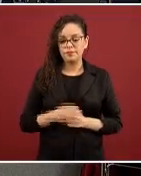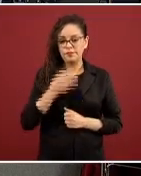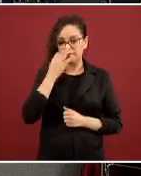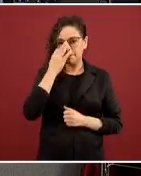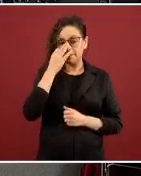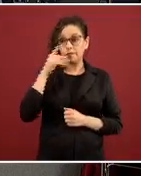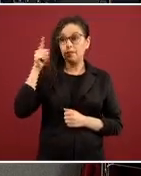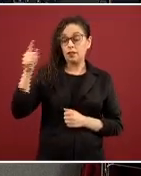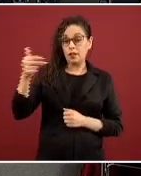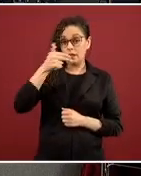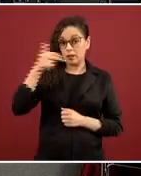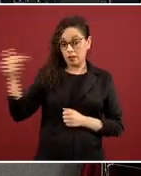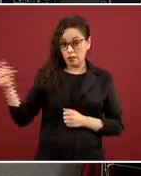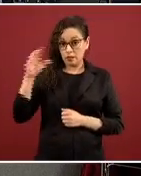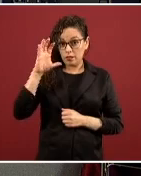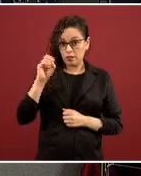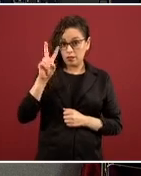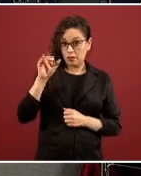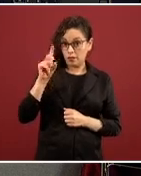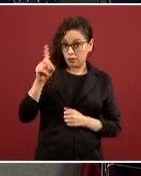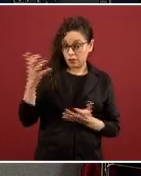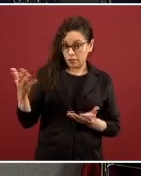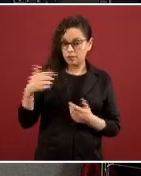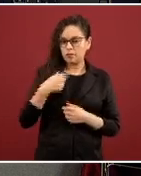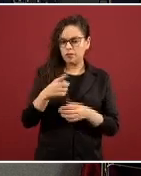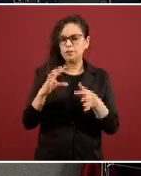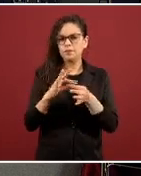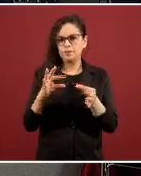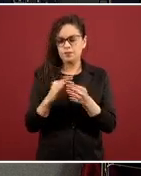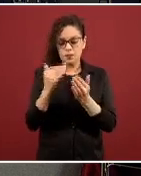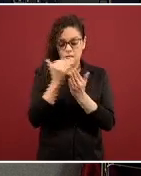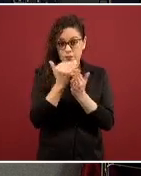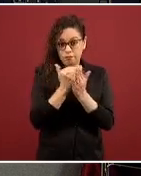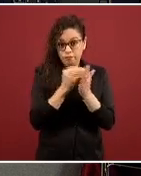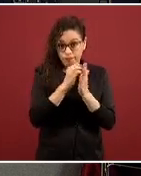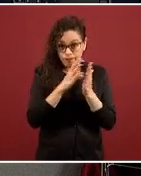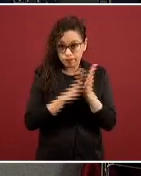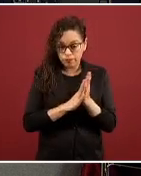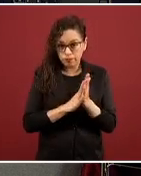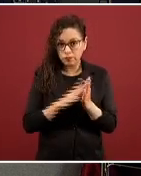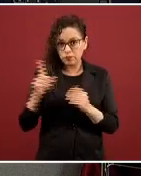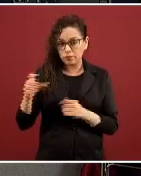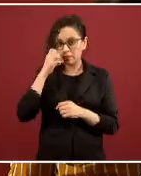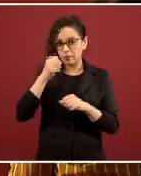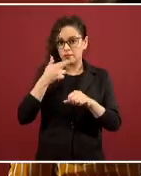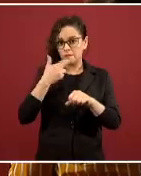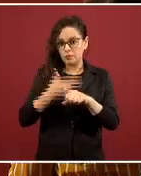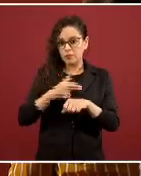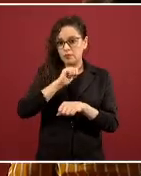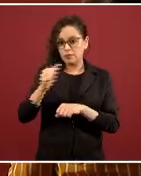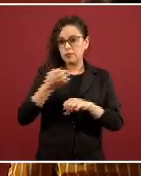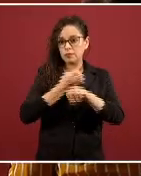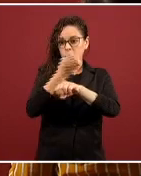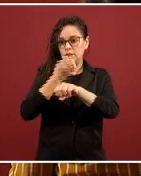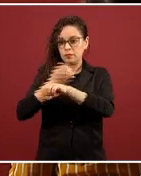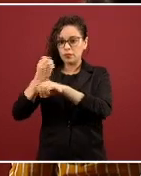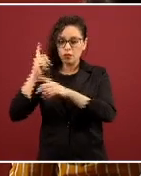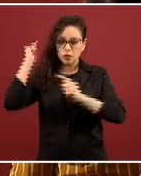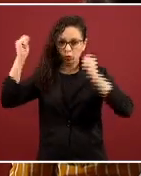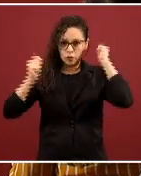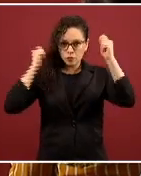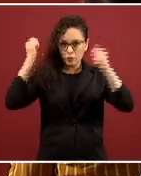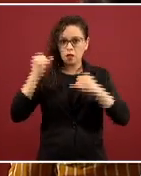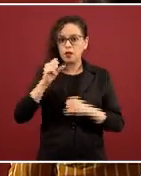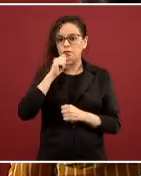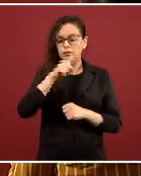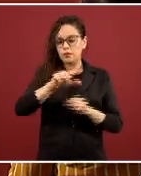Sobre los hoteles COVID, lo que les puedo comentar es que el protocolo define que las Secretarías Estatales de Turismo y las asociaciones locales